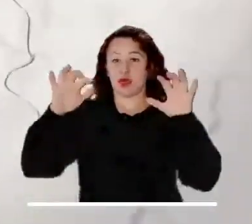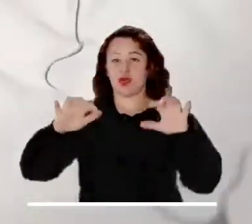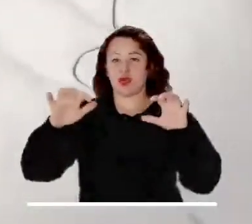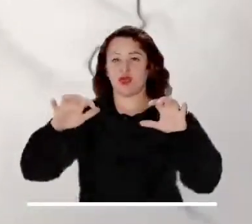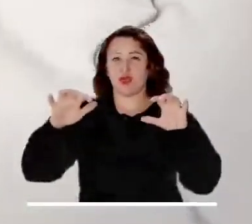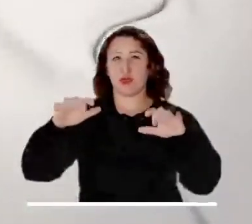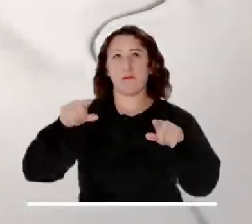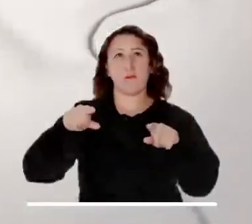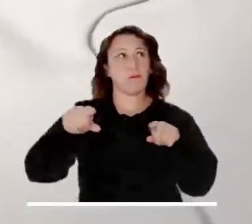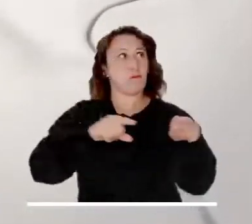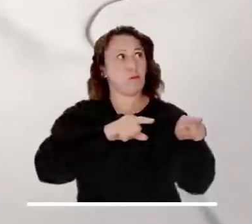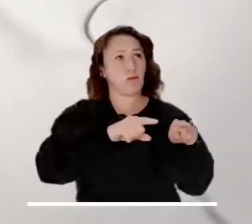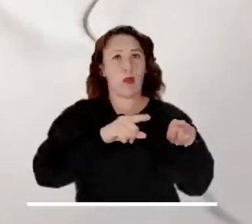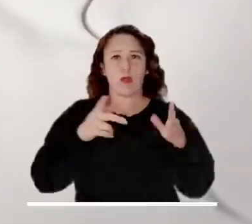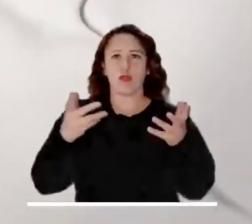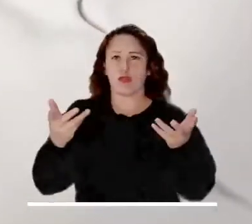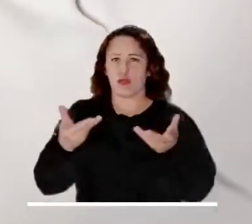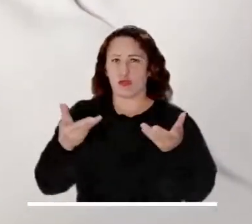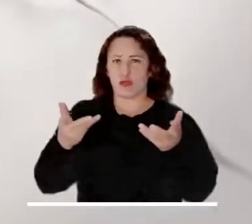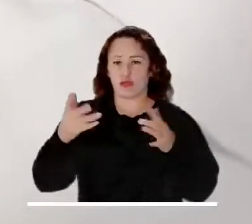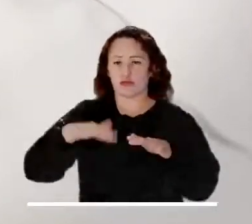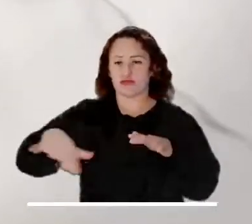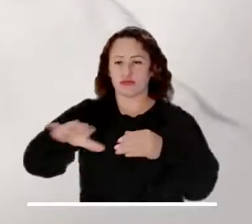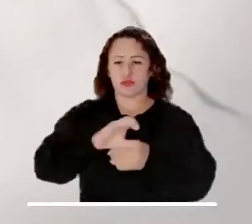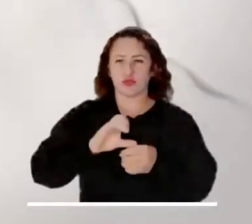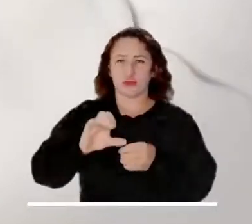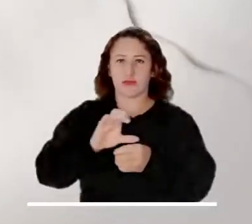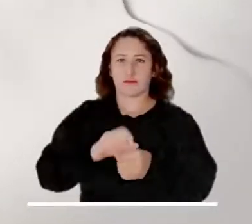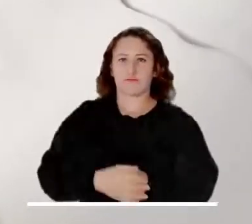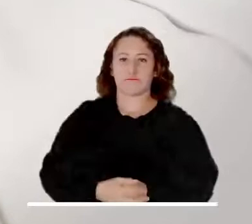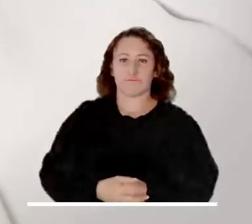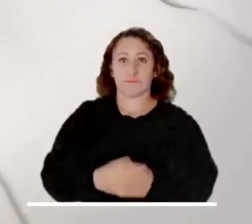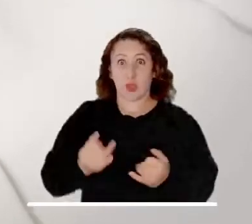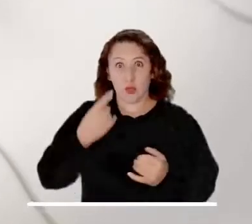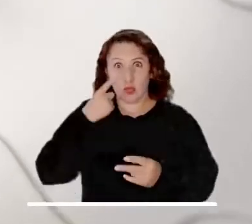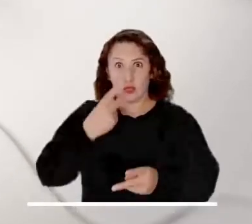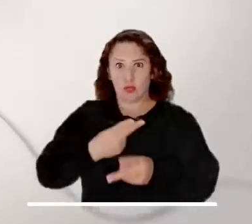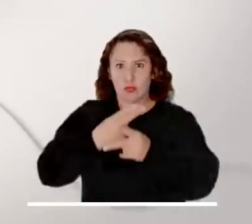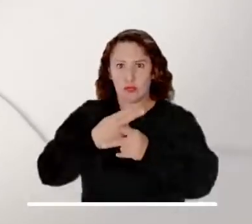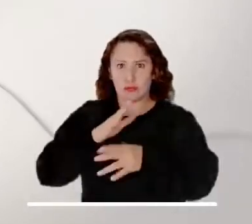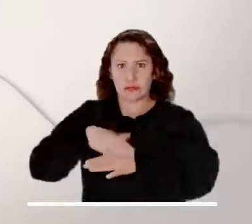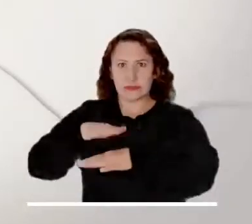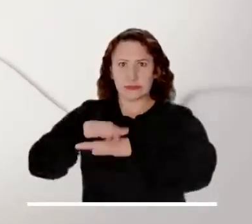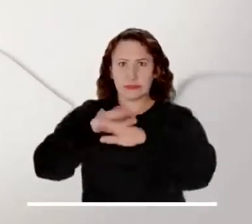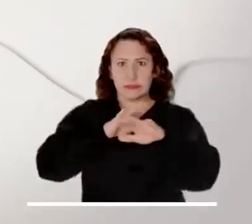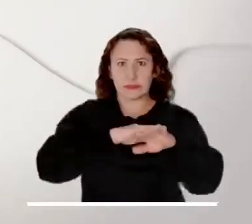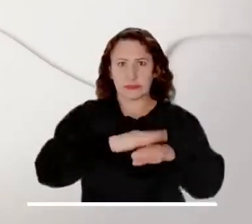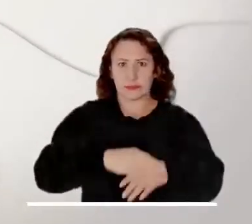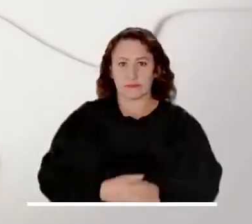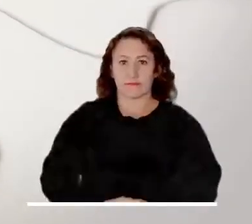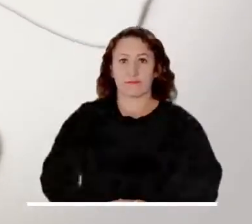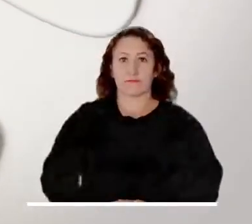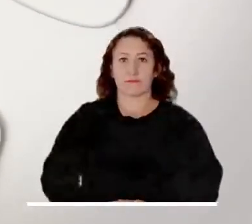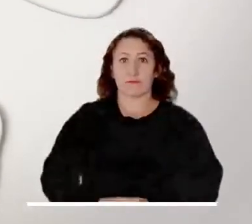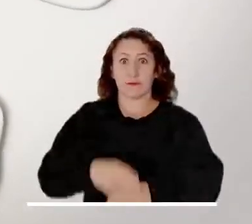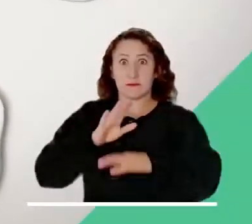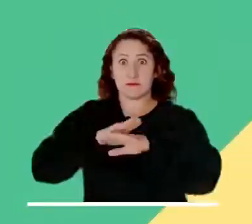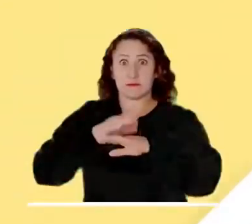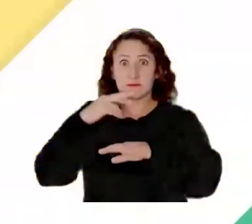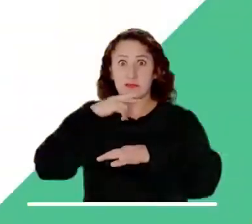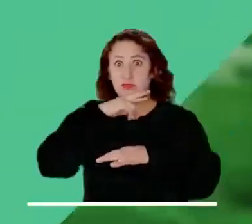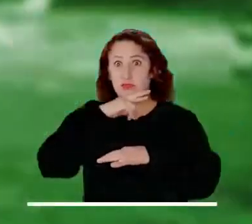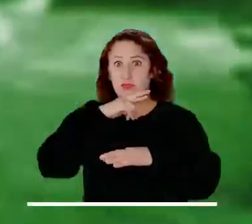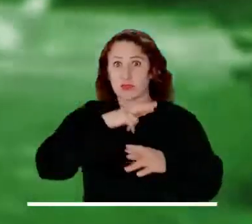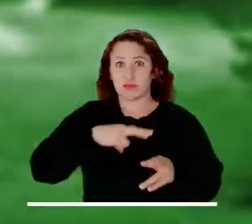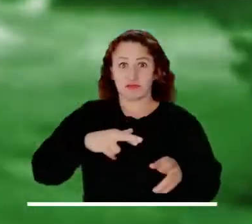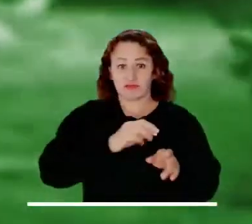En la capital del país se avistarán lluvias dispersas sobre amplios sectores de la ciudad. Veamos ahora las